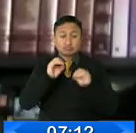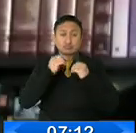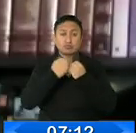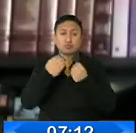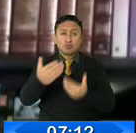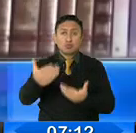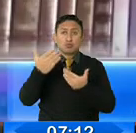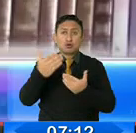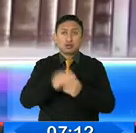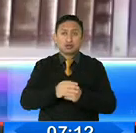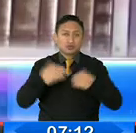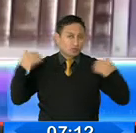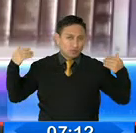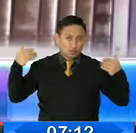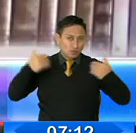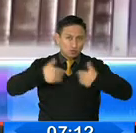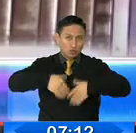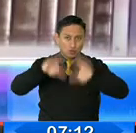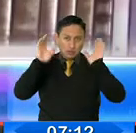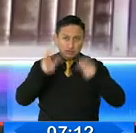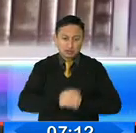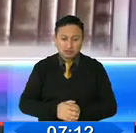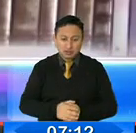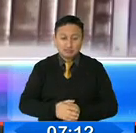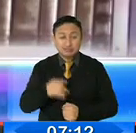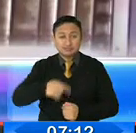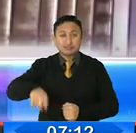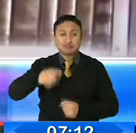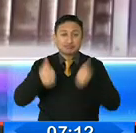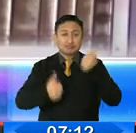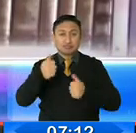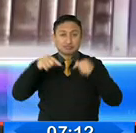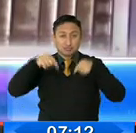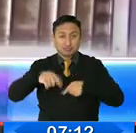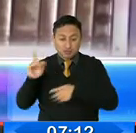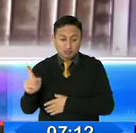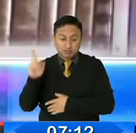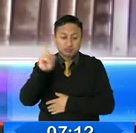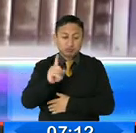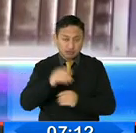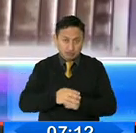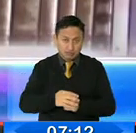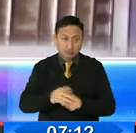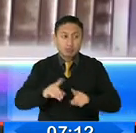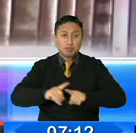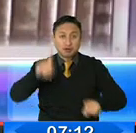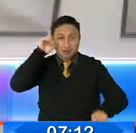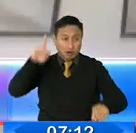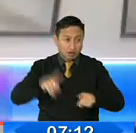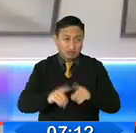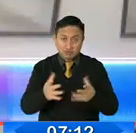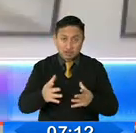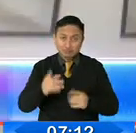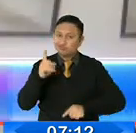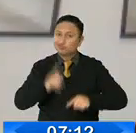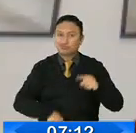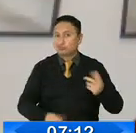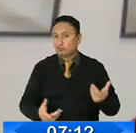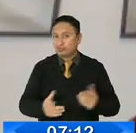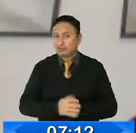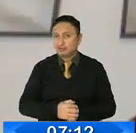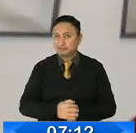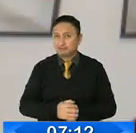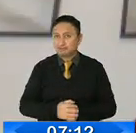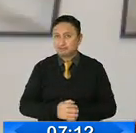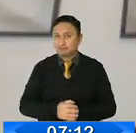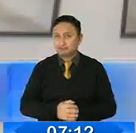sea de quien sea, esa candidatura, este país va a ser inviable si es que no hay un acuerdo de por medio. Ahora si es que se restringen los